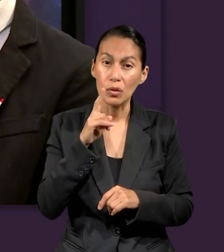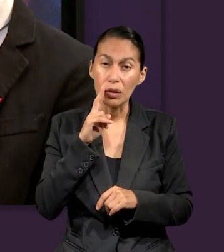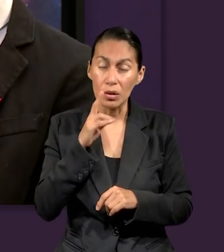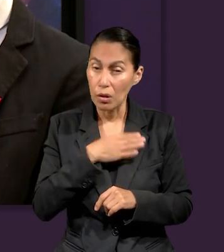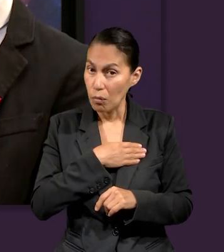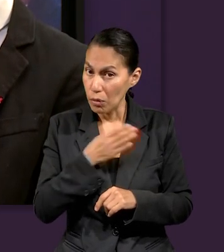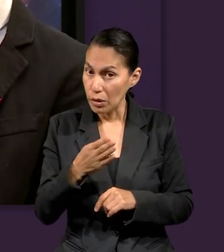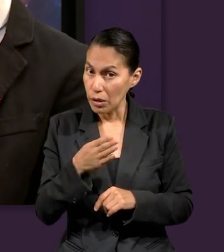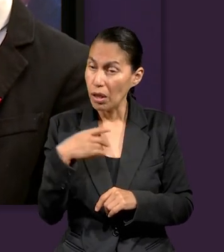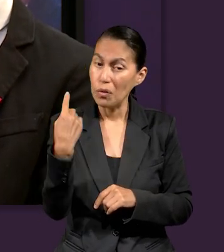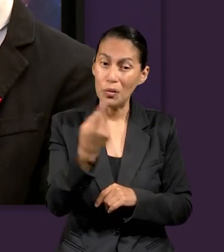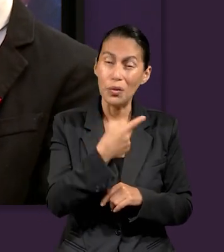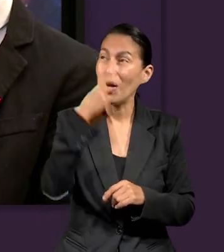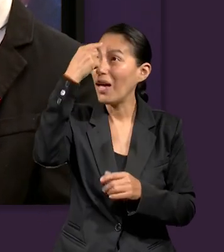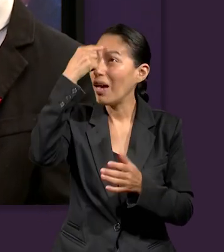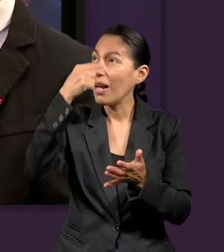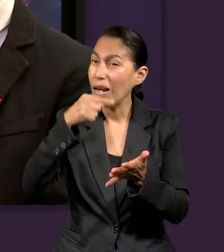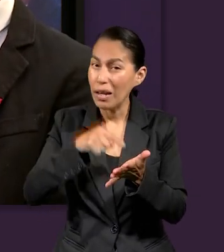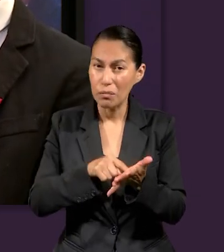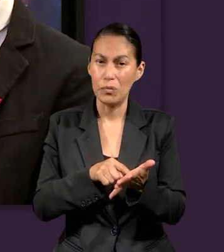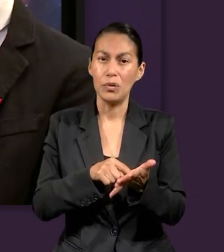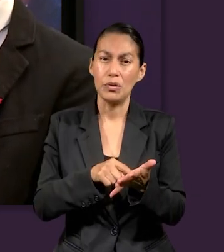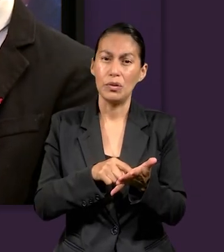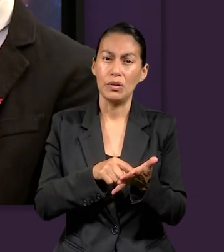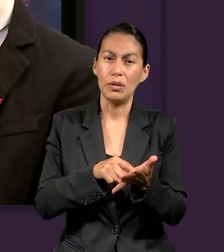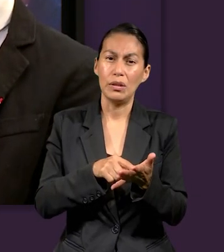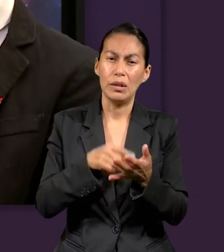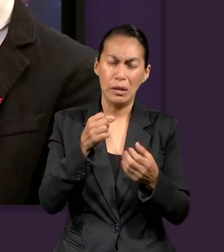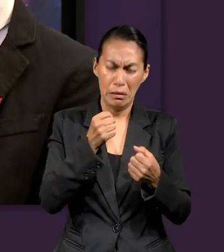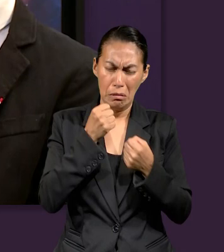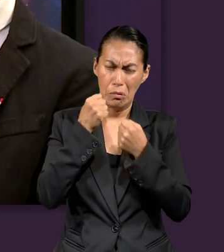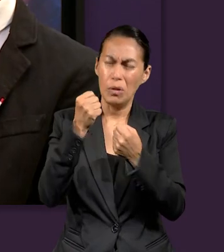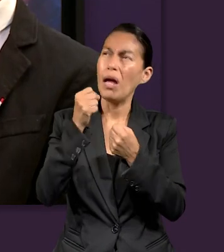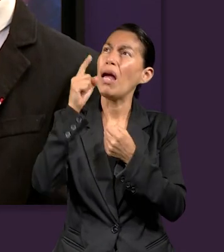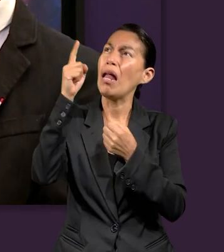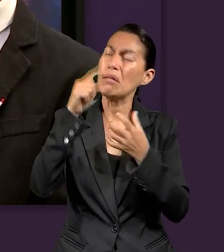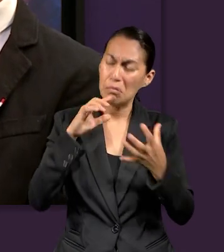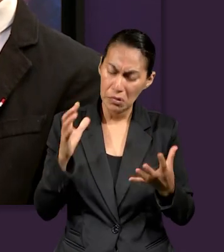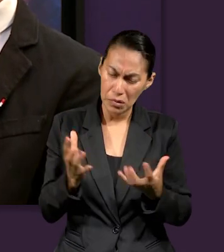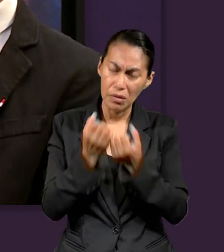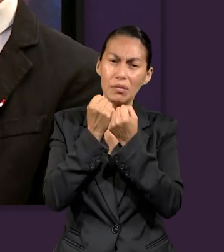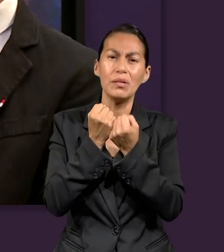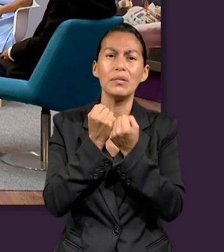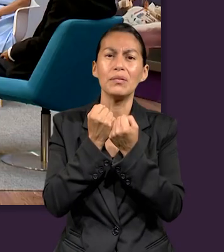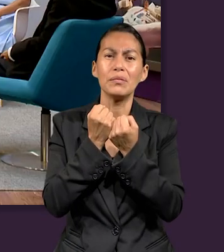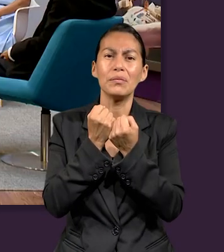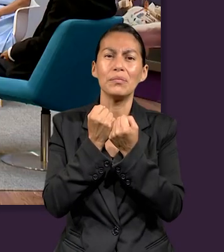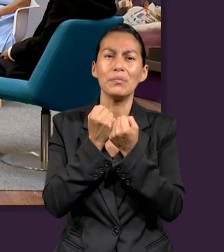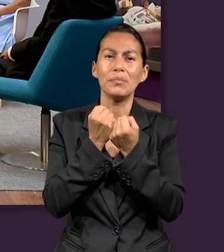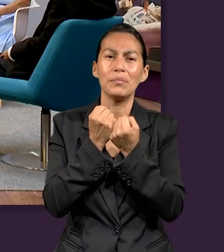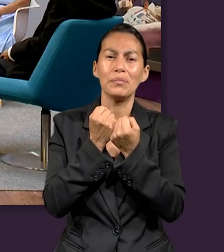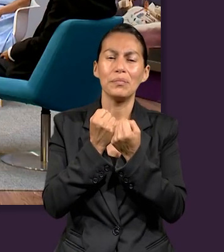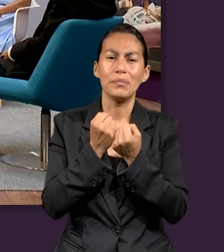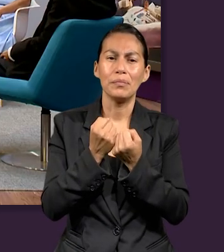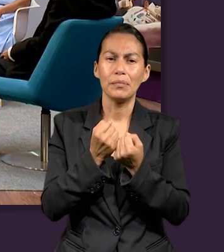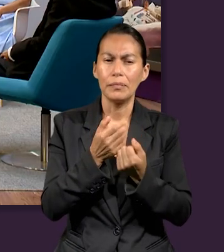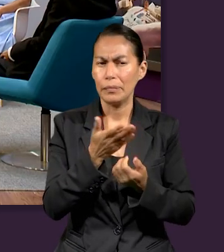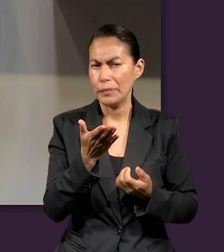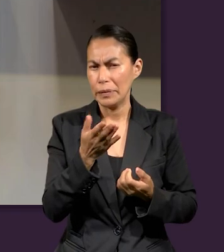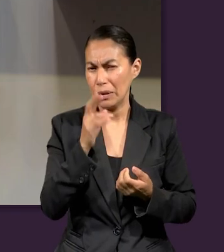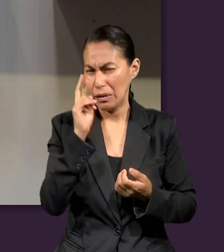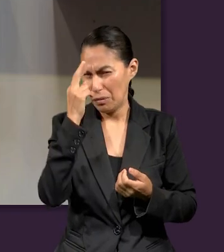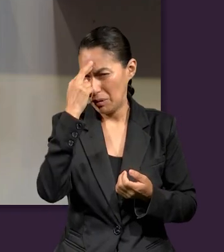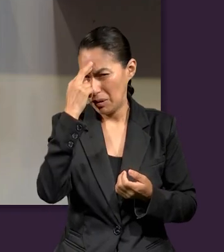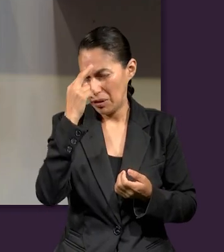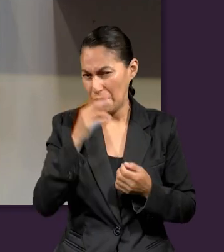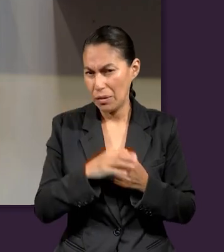Estamos seguros de que él es nuestro salvador. ¿Qué es? ¿Se acuerdan ustedes de un texto que está en San Juan, capítulo 1, versículo